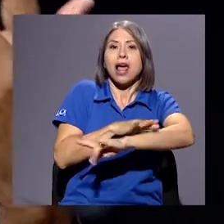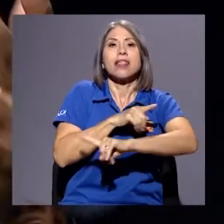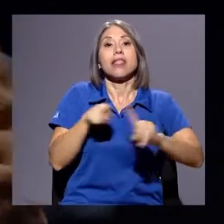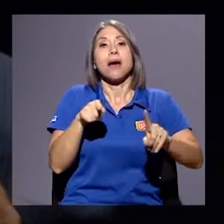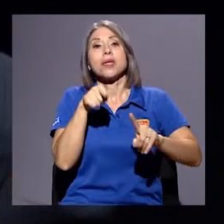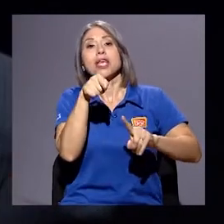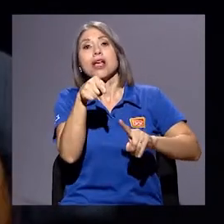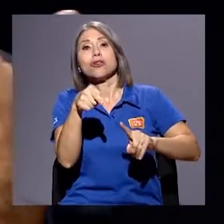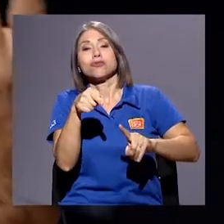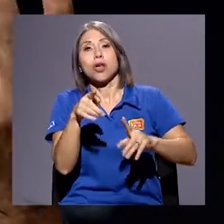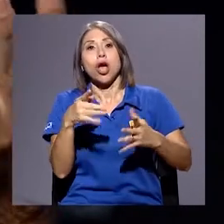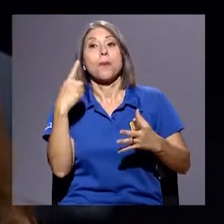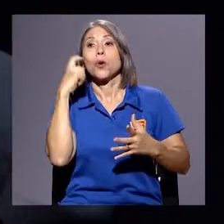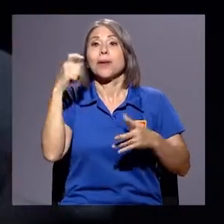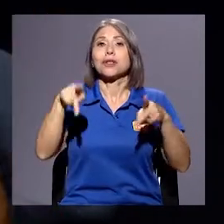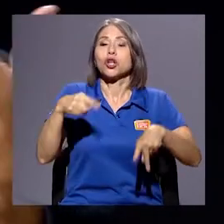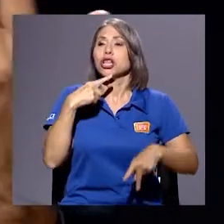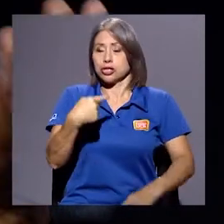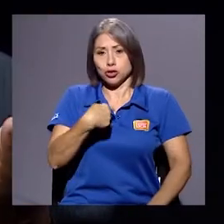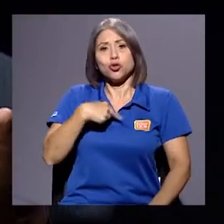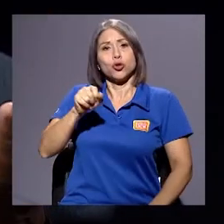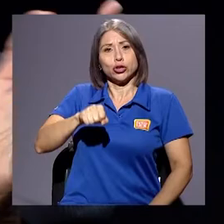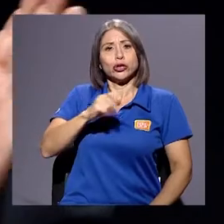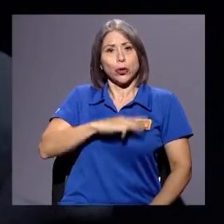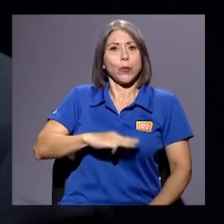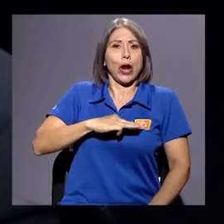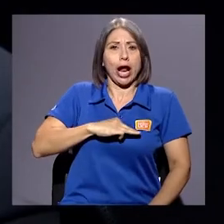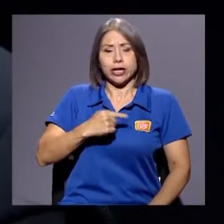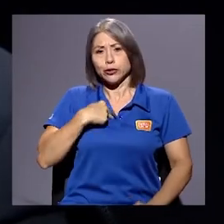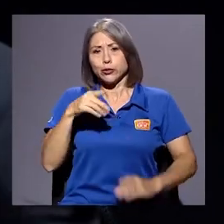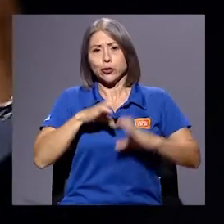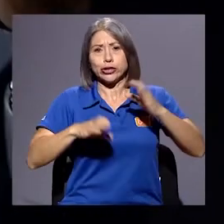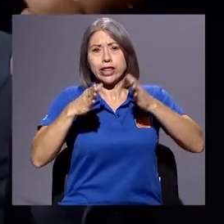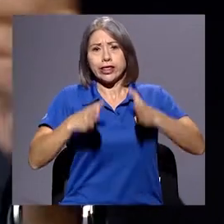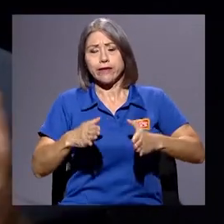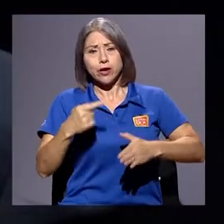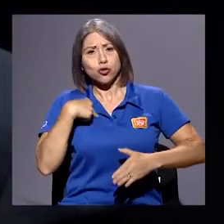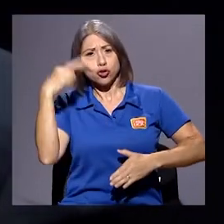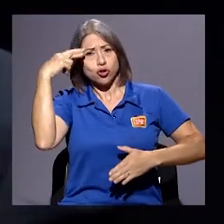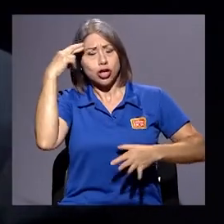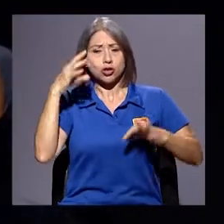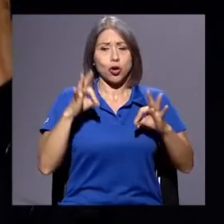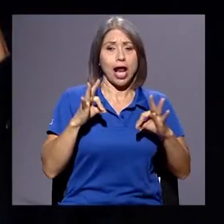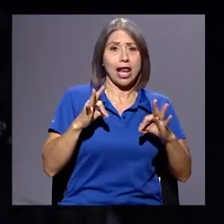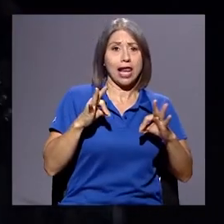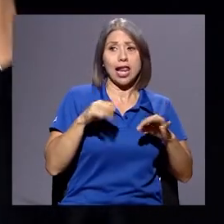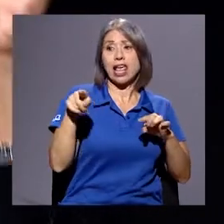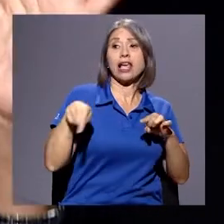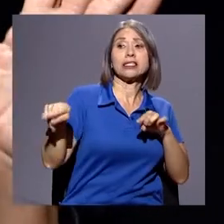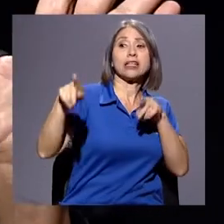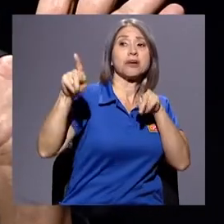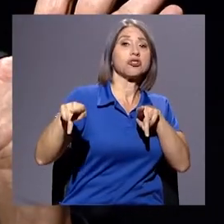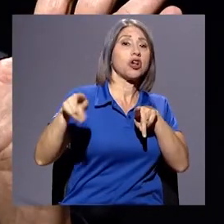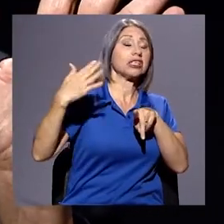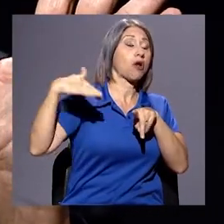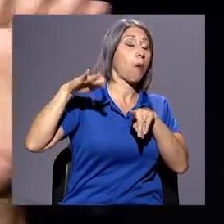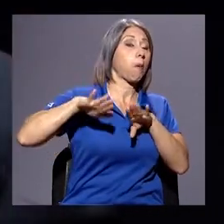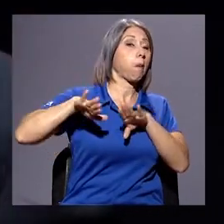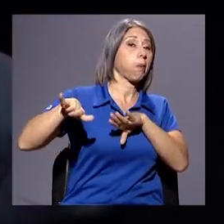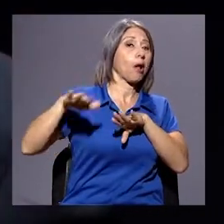porque yo sí soy moral, sí soy científico, sí soy racional, y todos los demás viven en el medioevo, porque yo sí vivo la modernidad.